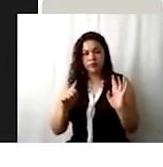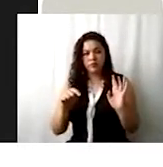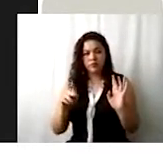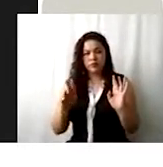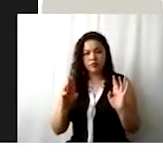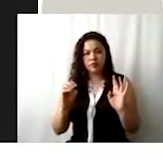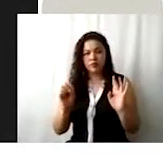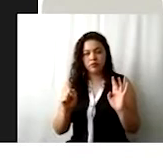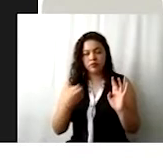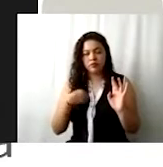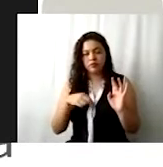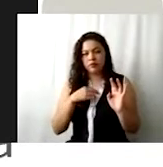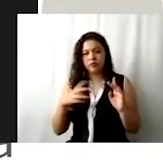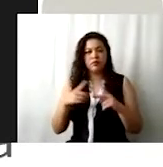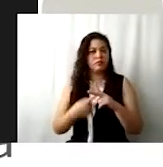partimos, ¿ok?